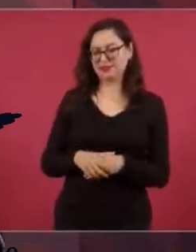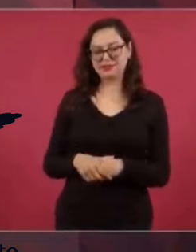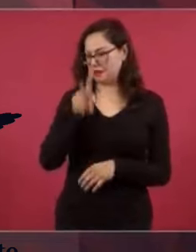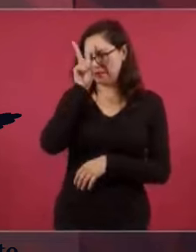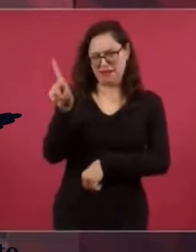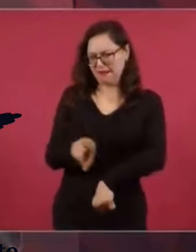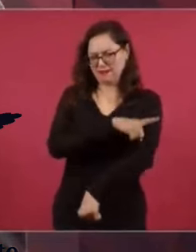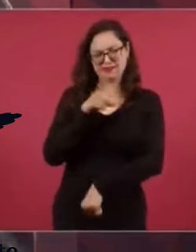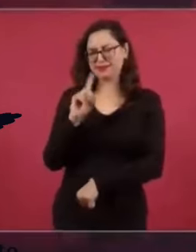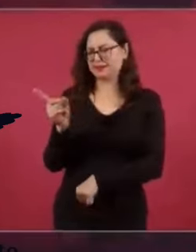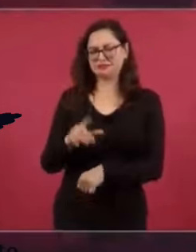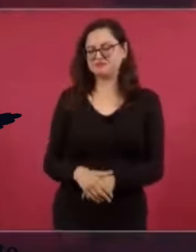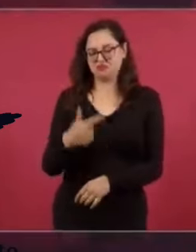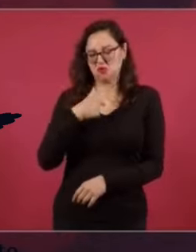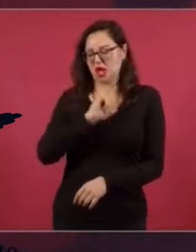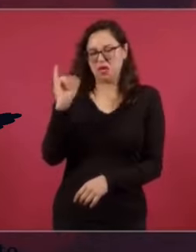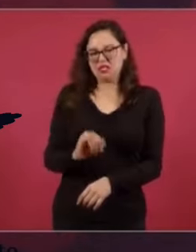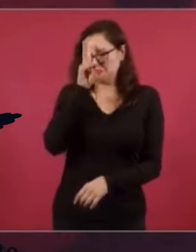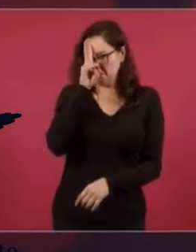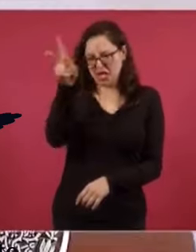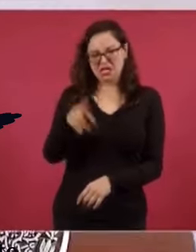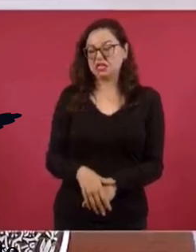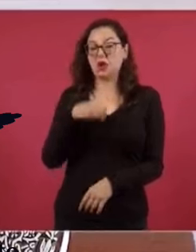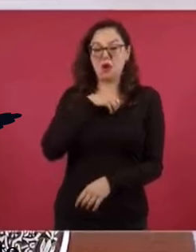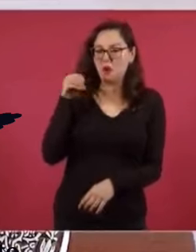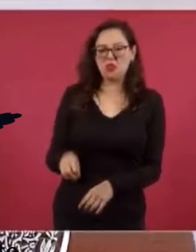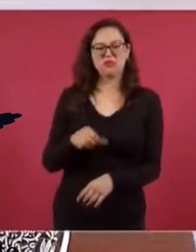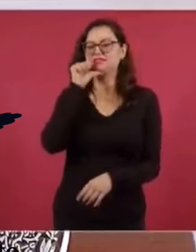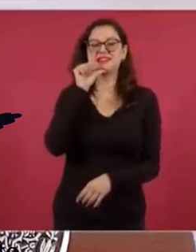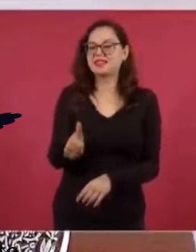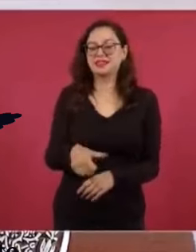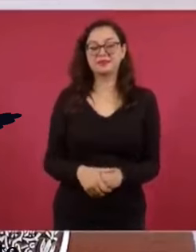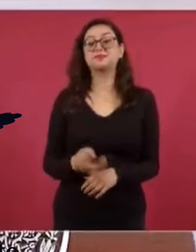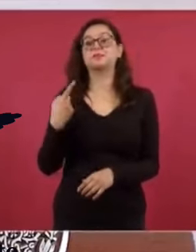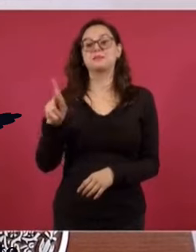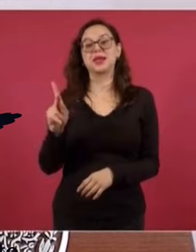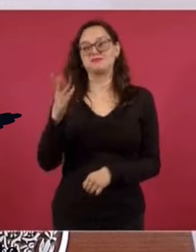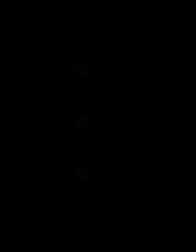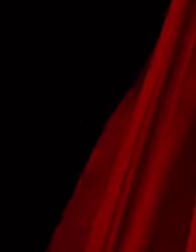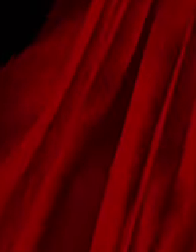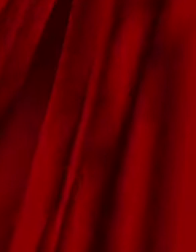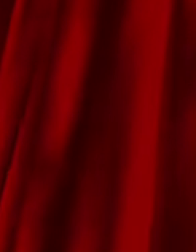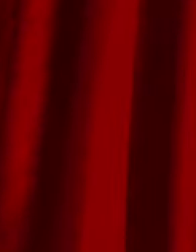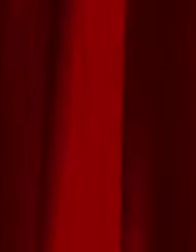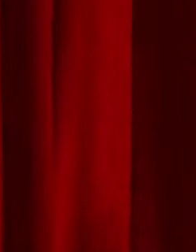una venganza. No, no es muy fuerte la venganza. Yo no odio. Nada más que no olvido.